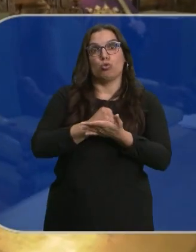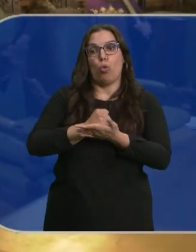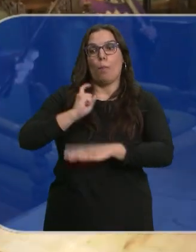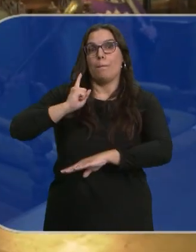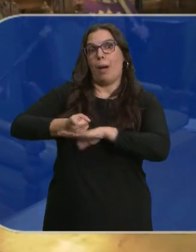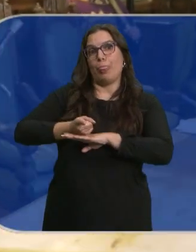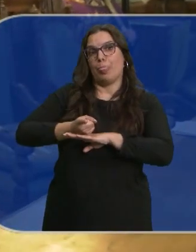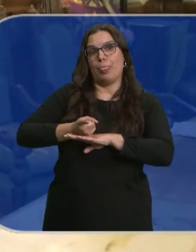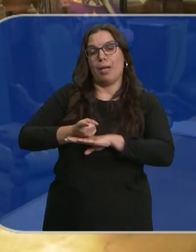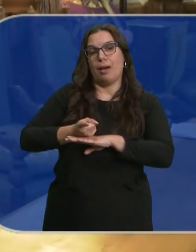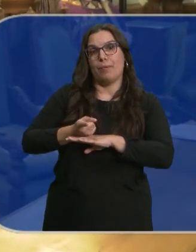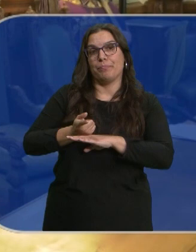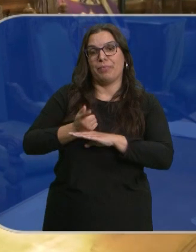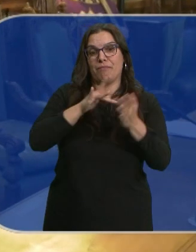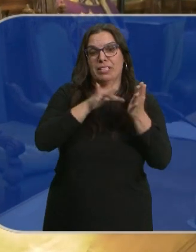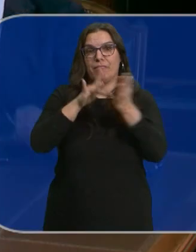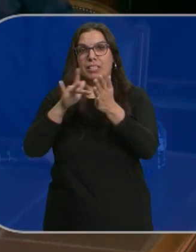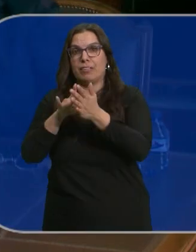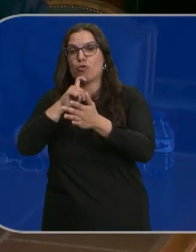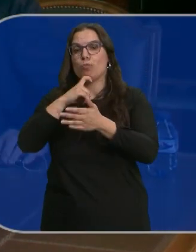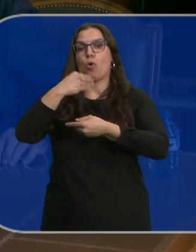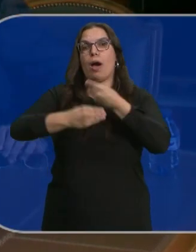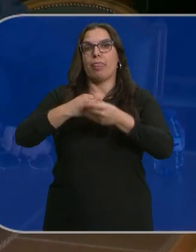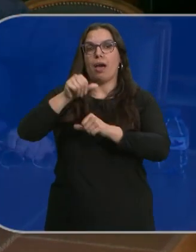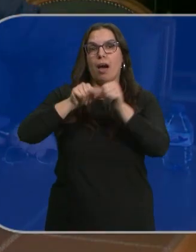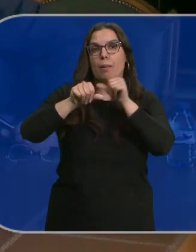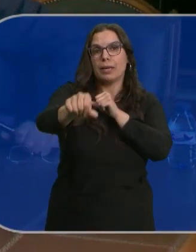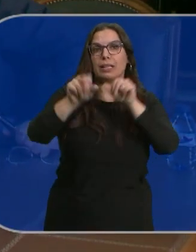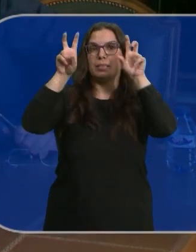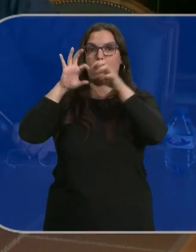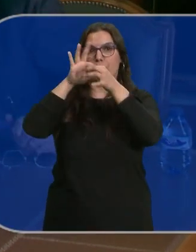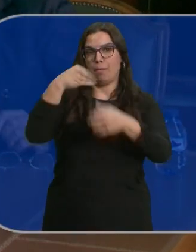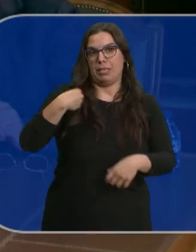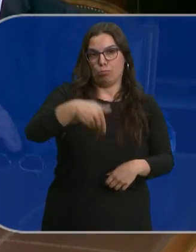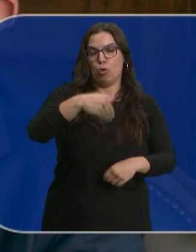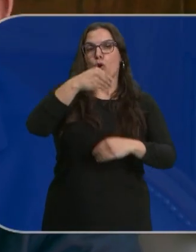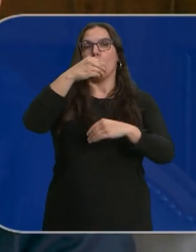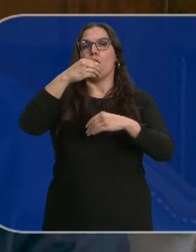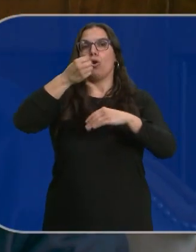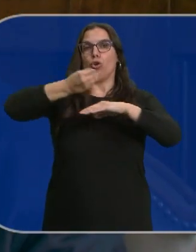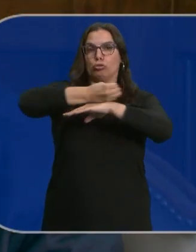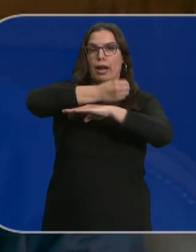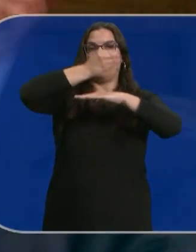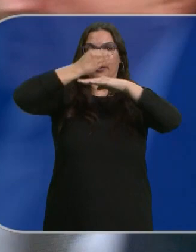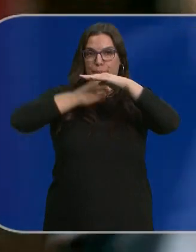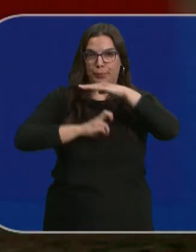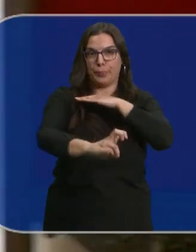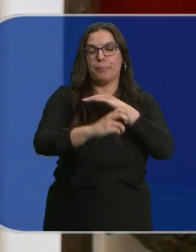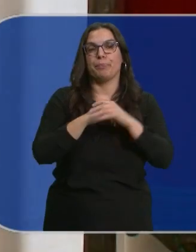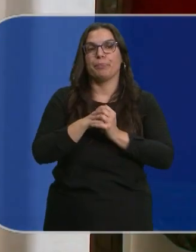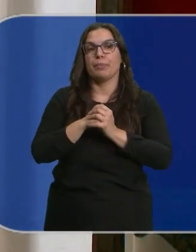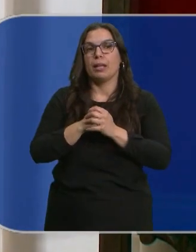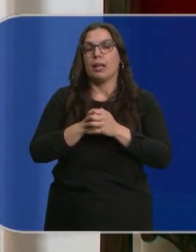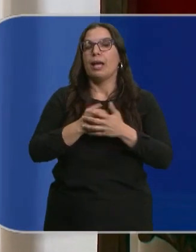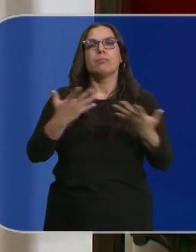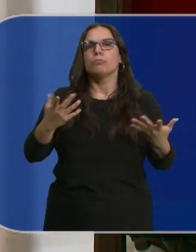la agenda a favor de lo que deba de ocurrir en relación al soterramiento. Lo importante, que tenemos total